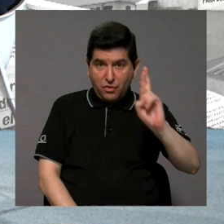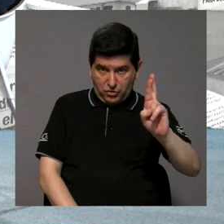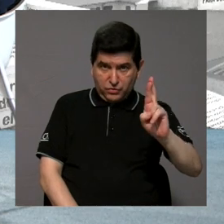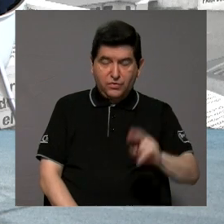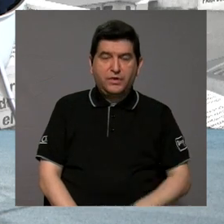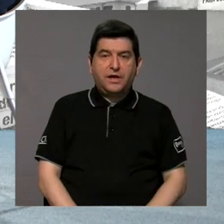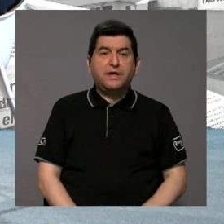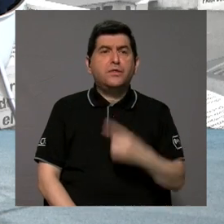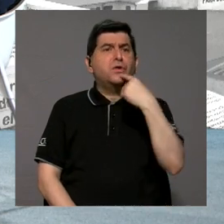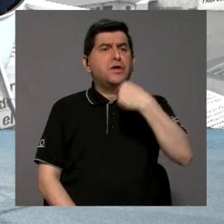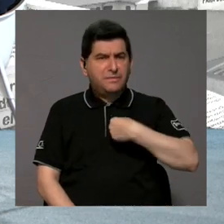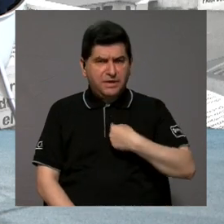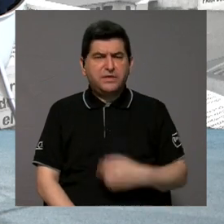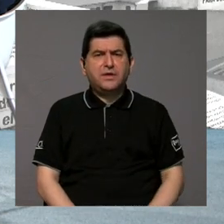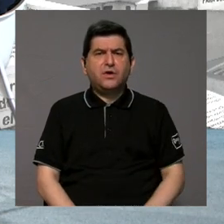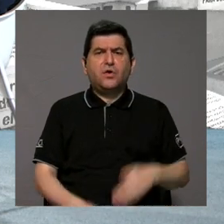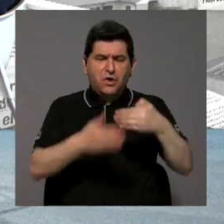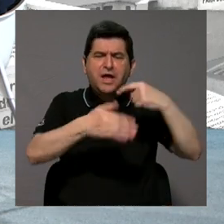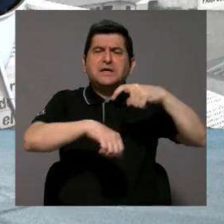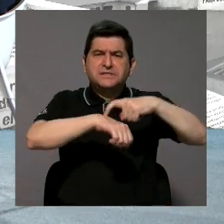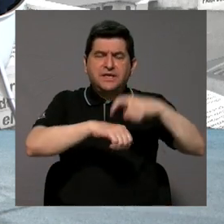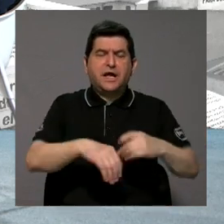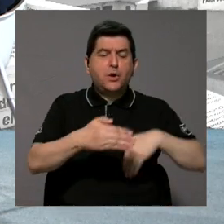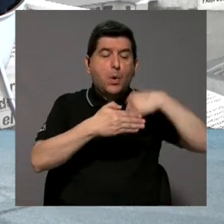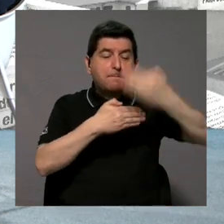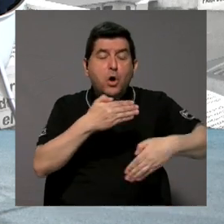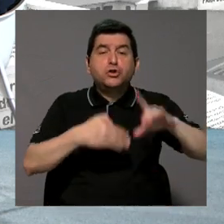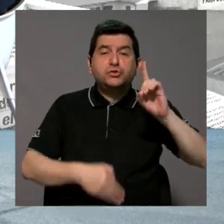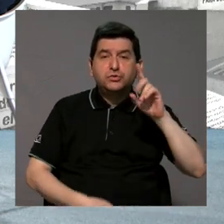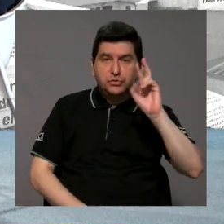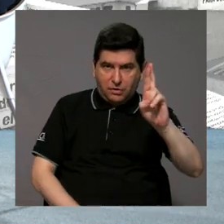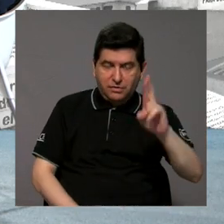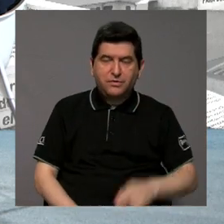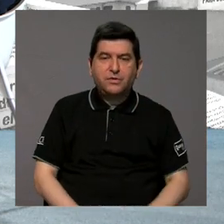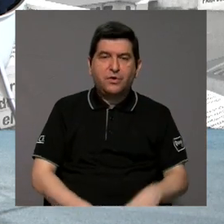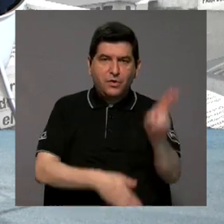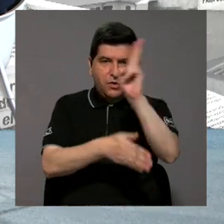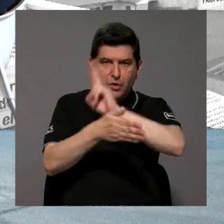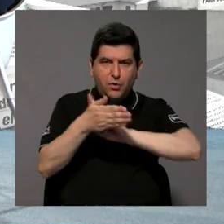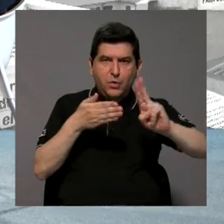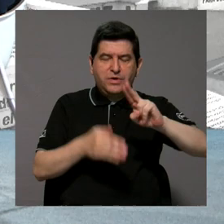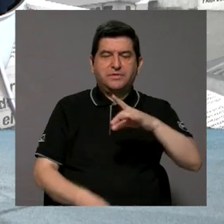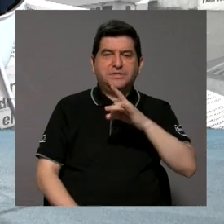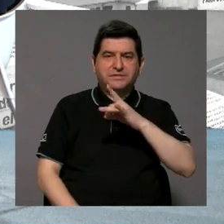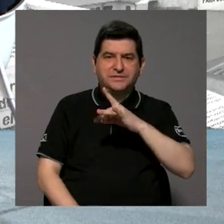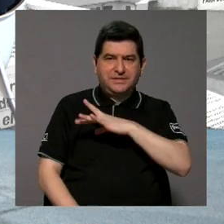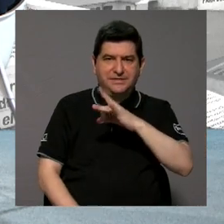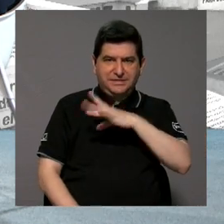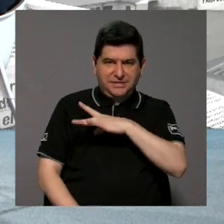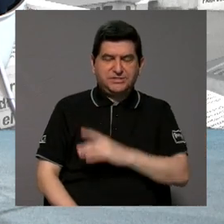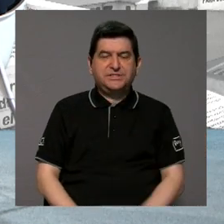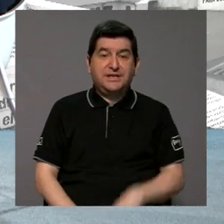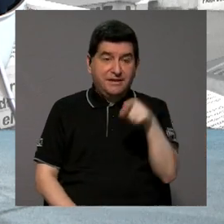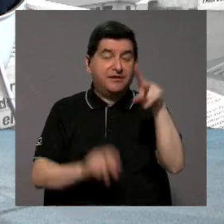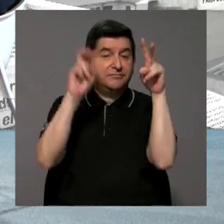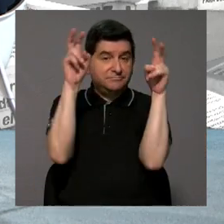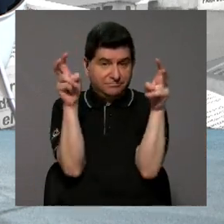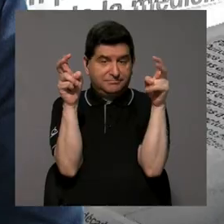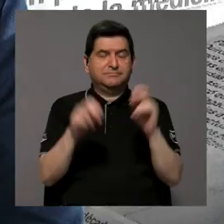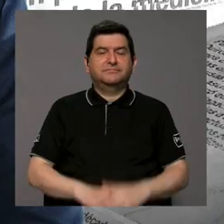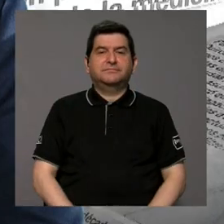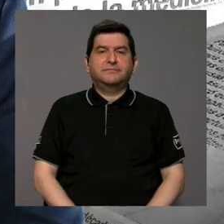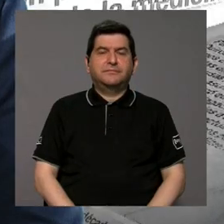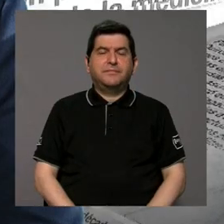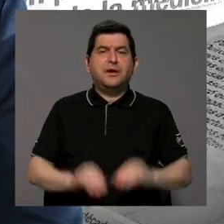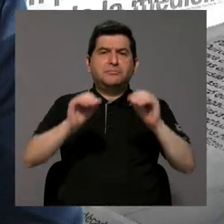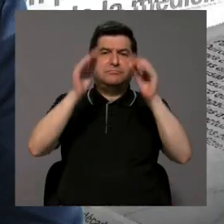y me contaba que también recientemente tiene un postdoctorado en la Universidad de Chile específicamente en ese tema. También